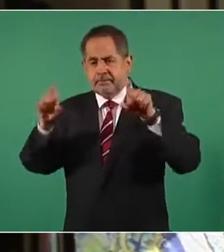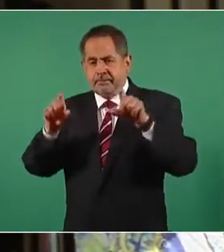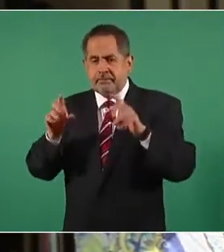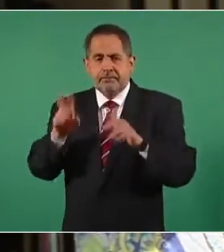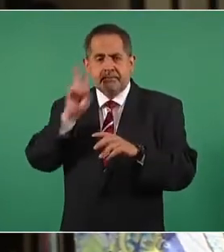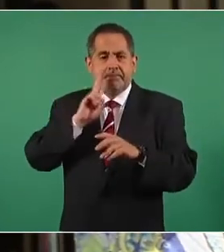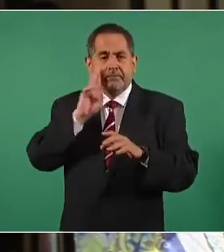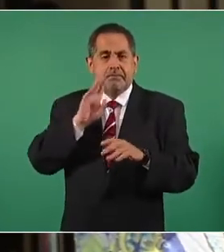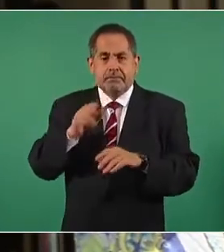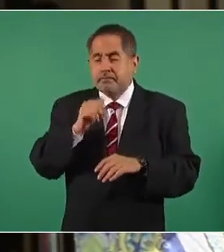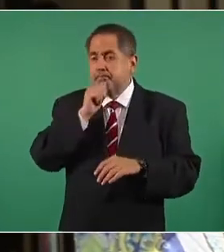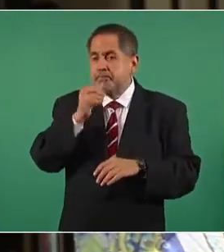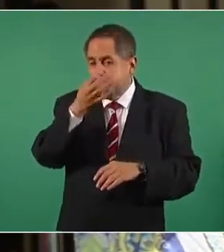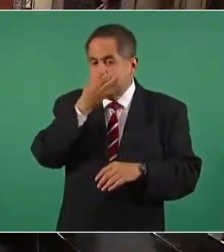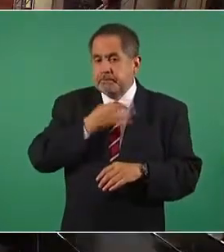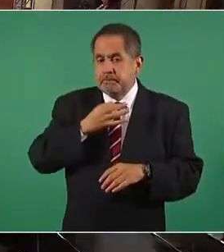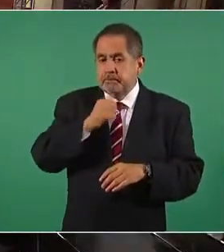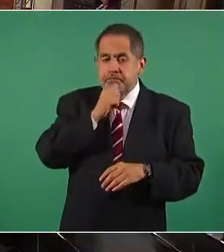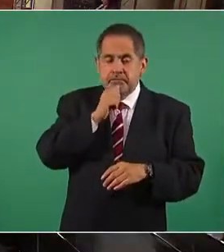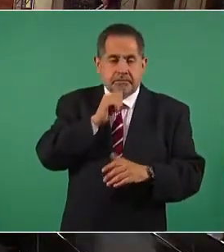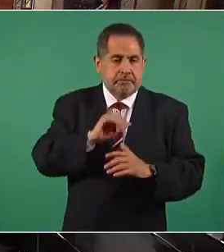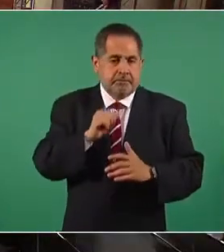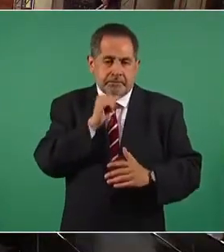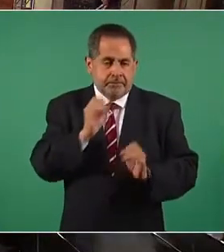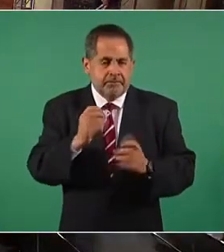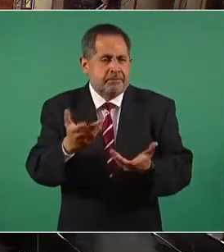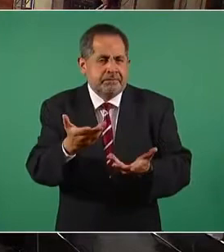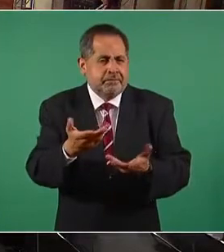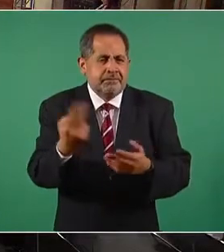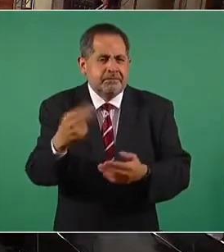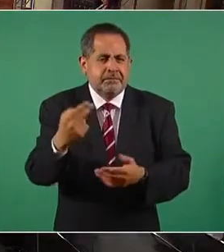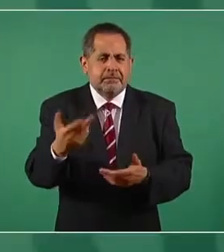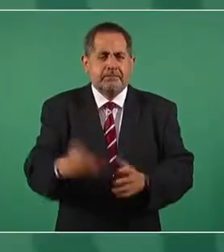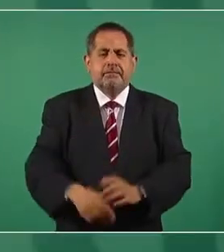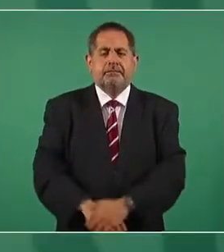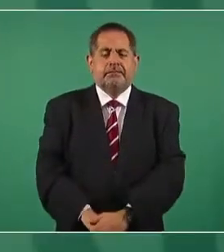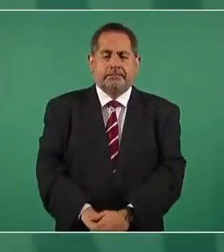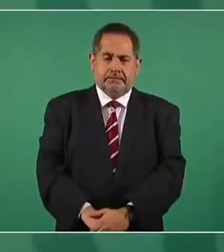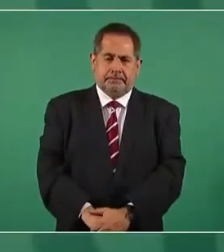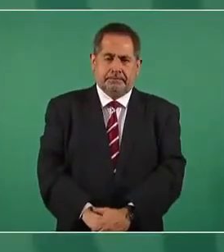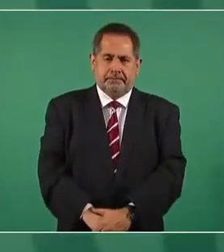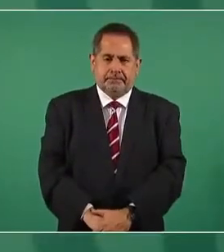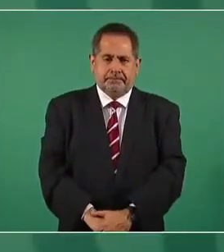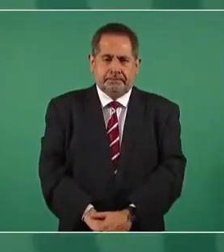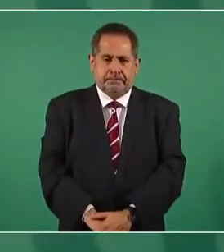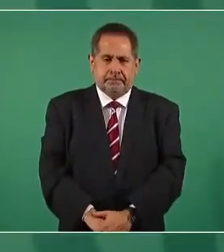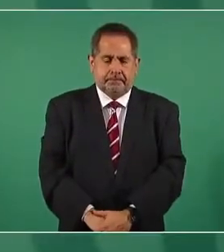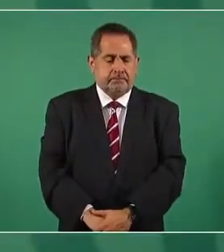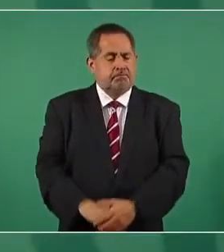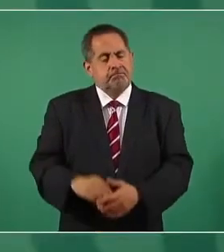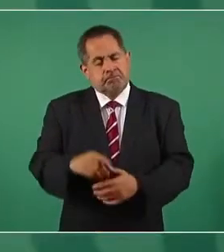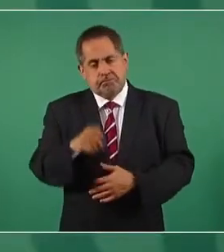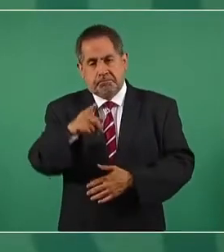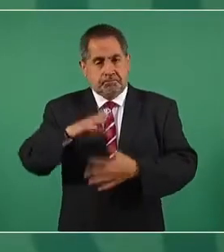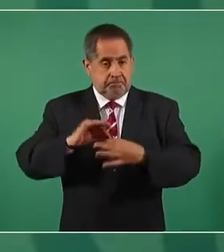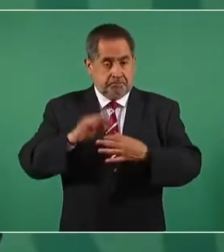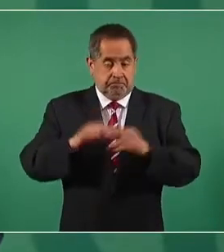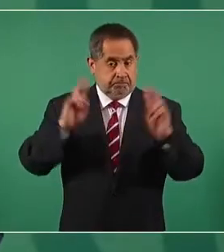si no me equivoco no nos lo ha comentado. Gracias, presidente. Bueno, es un tema importantísimo.